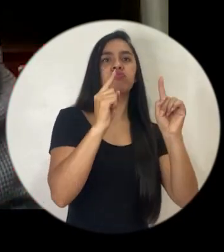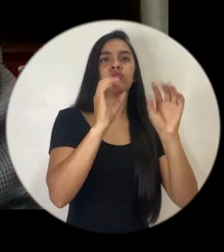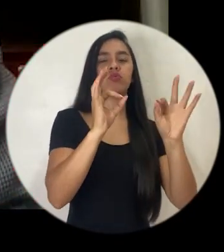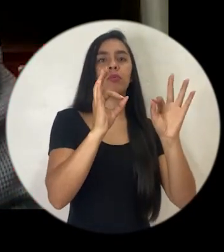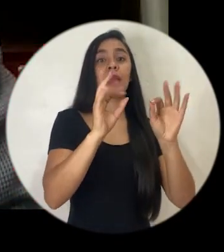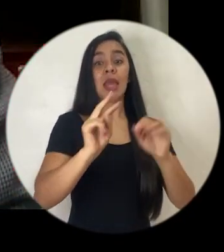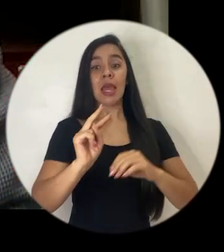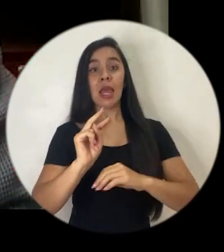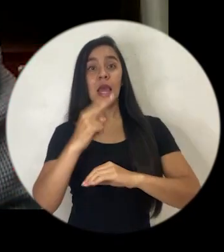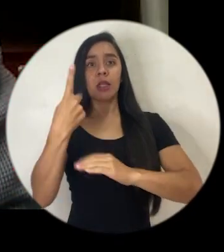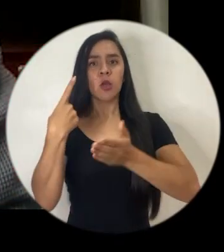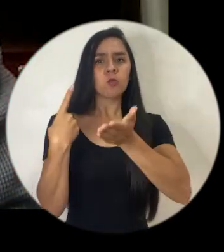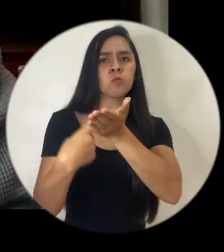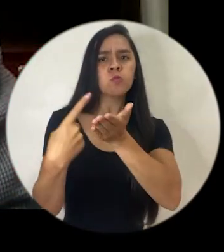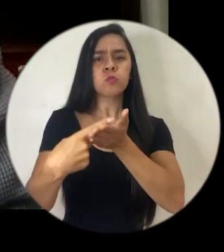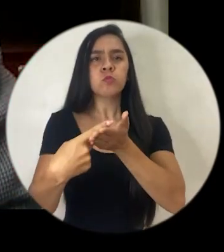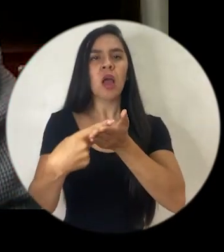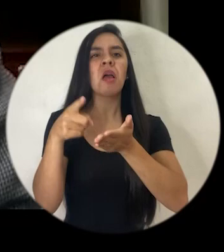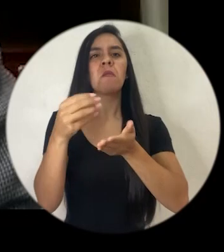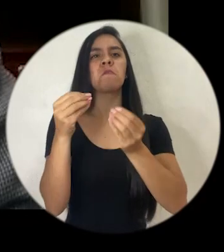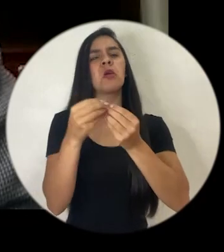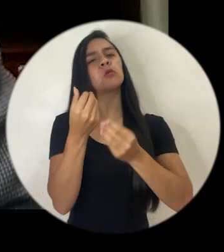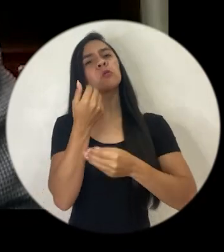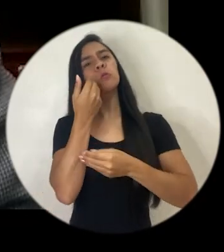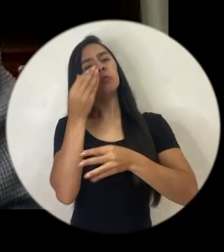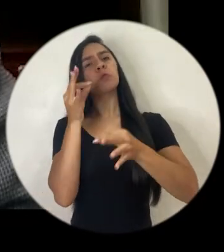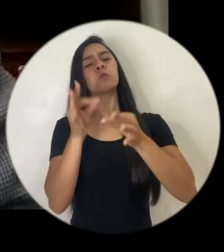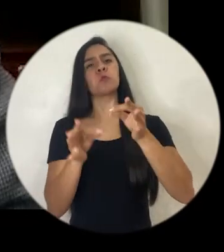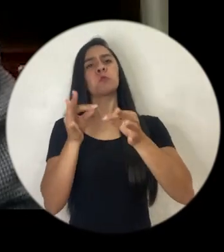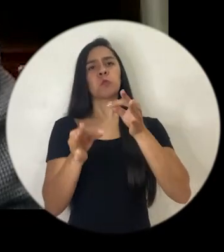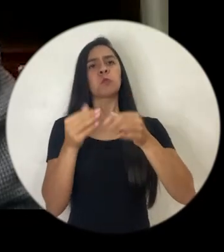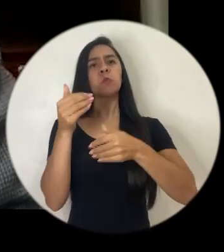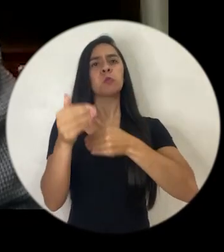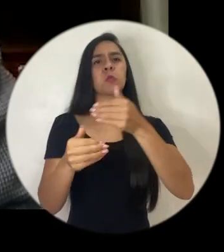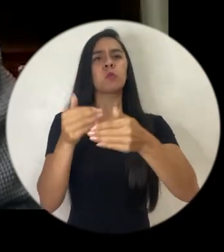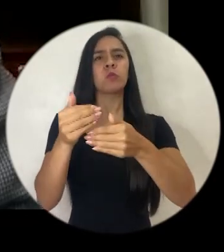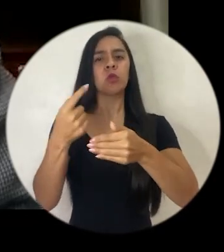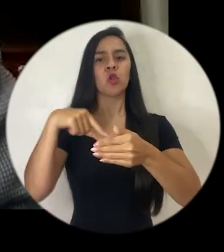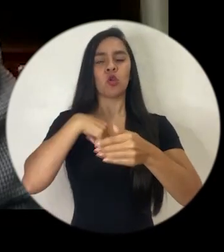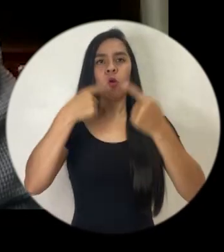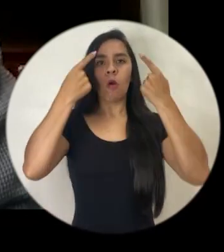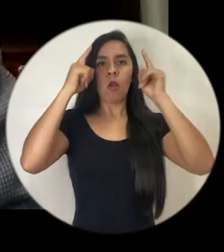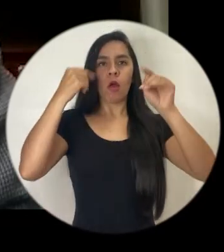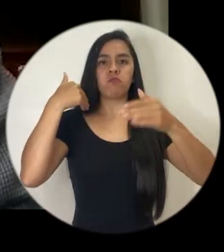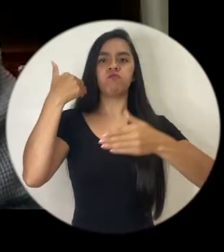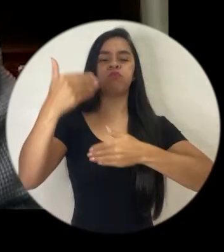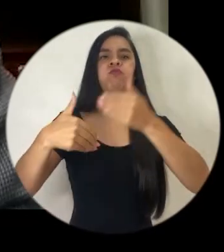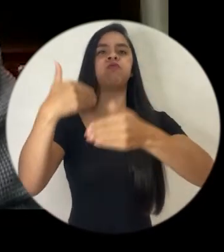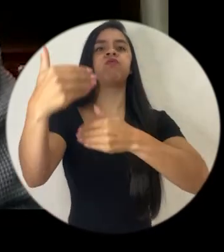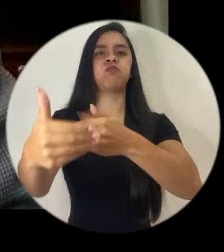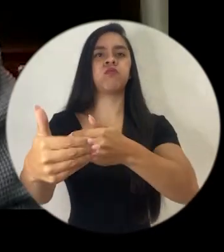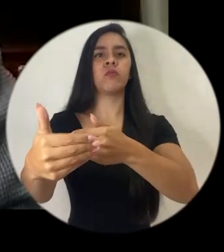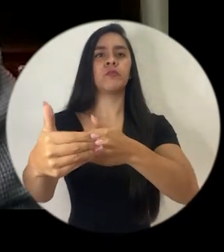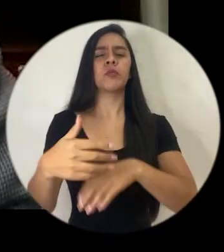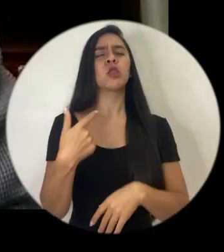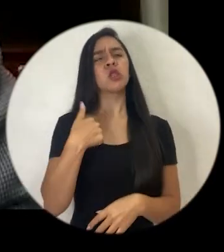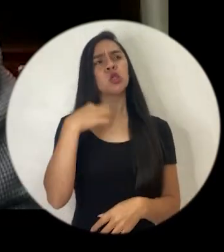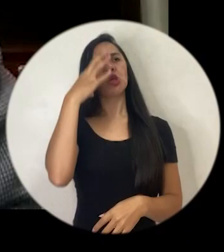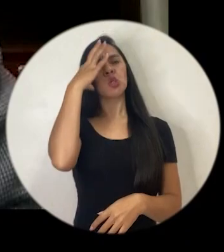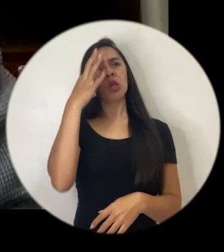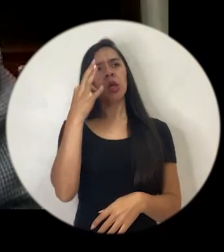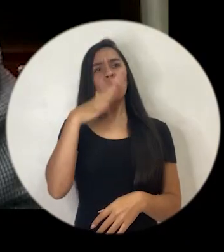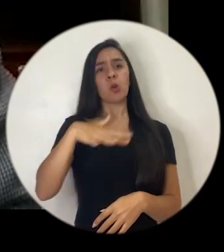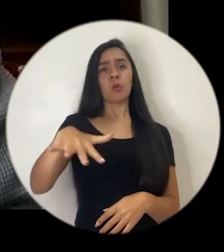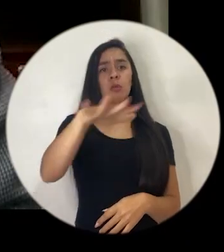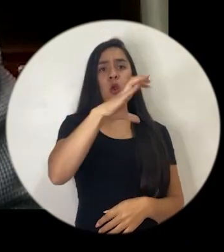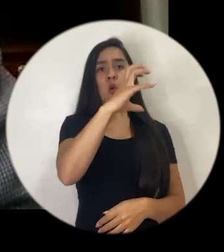y ya el segundo debate se hizo más sencillo, ¿verdad? Y salimos adelante. Y